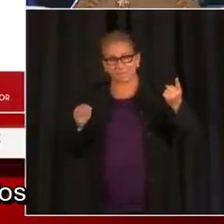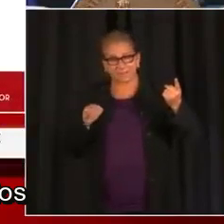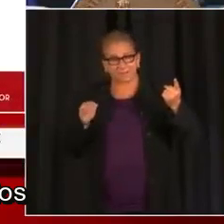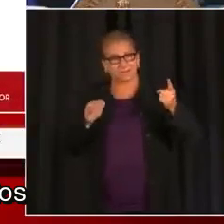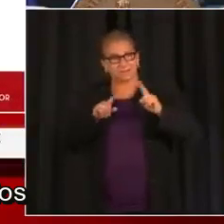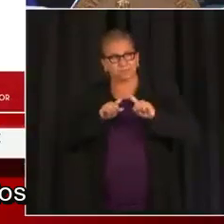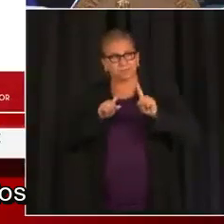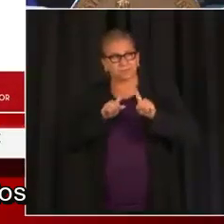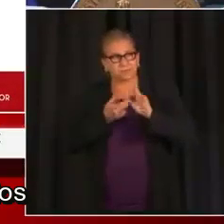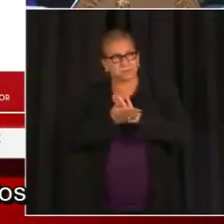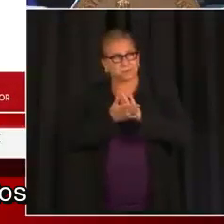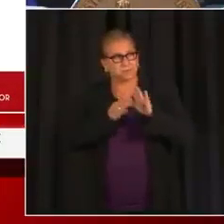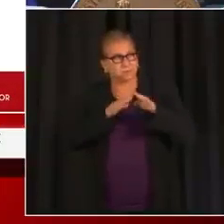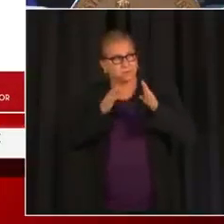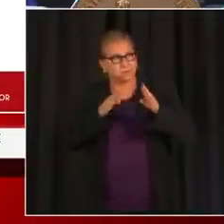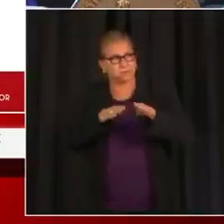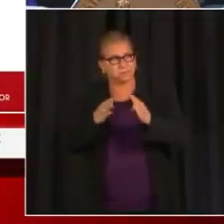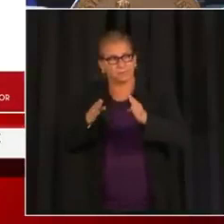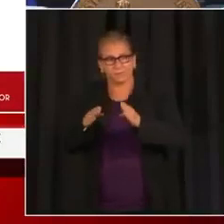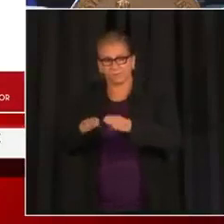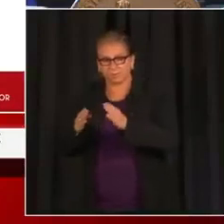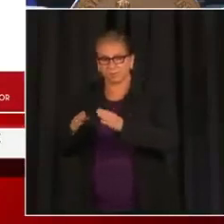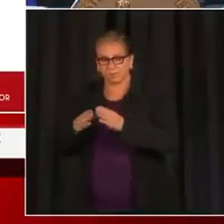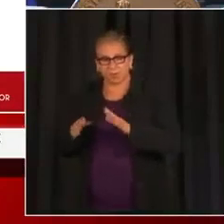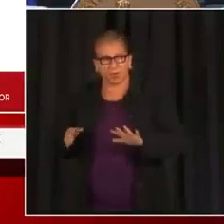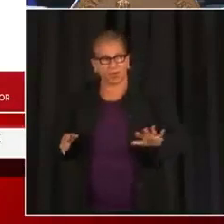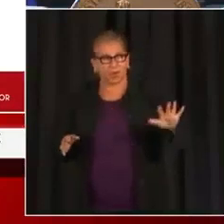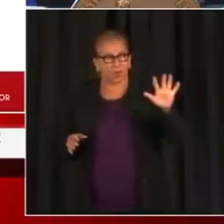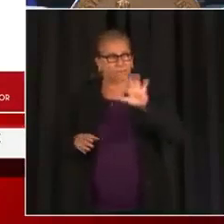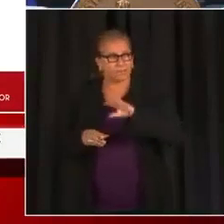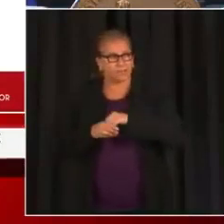los sitios a lo largo del distrito.